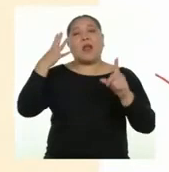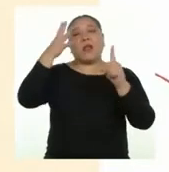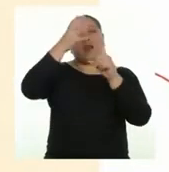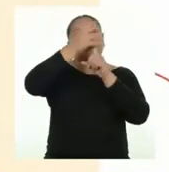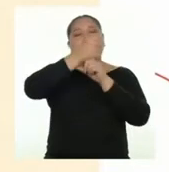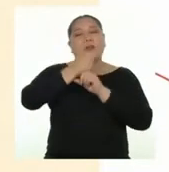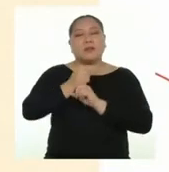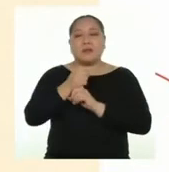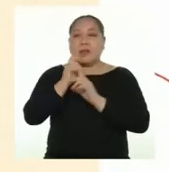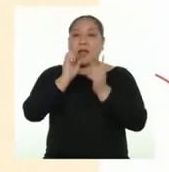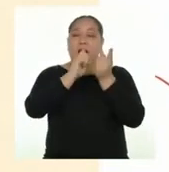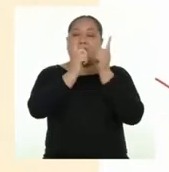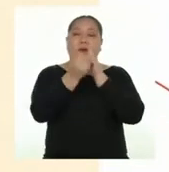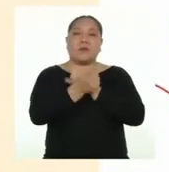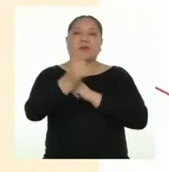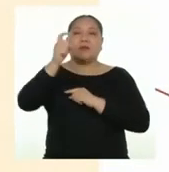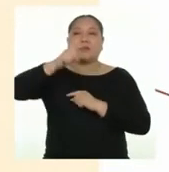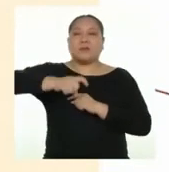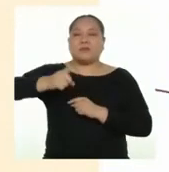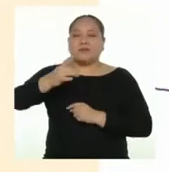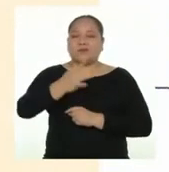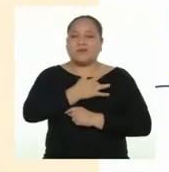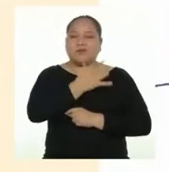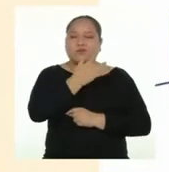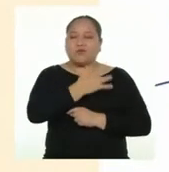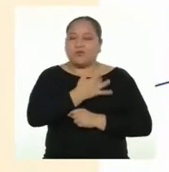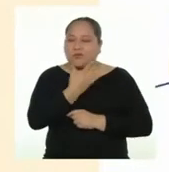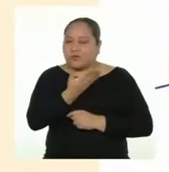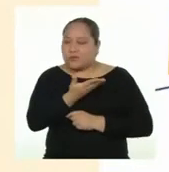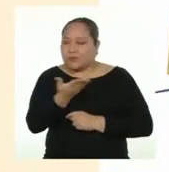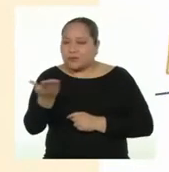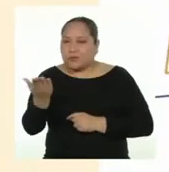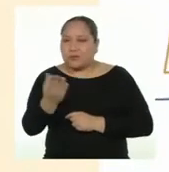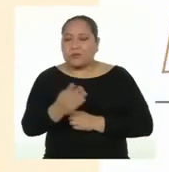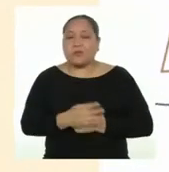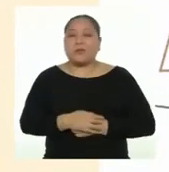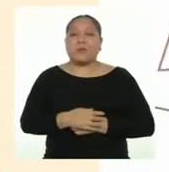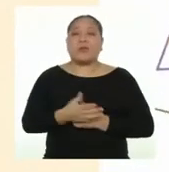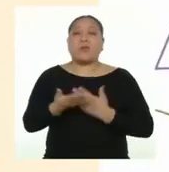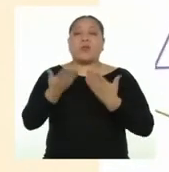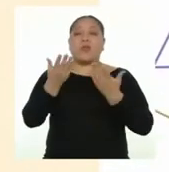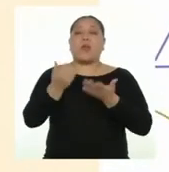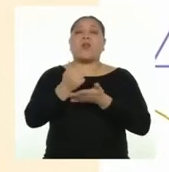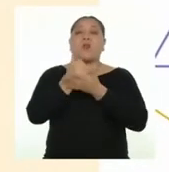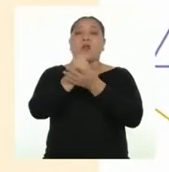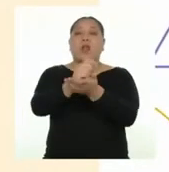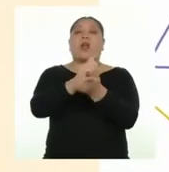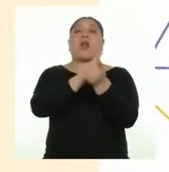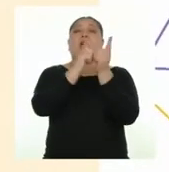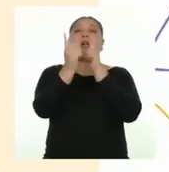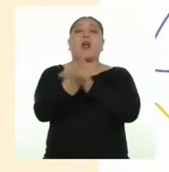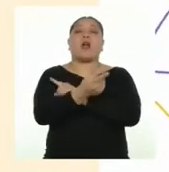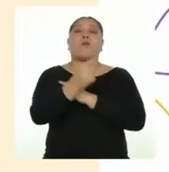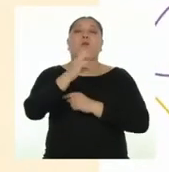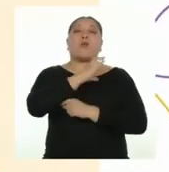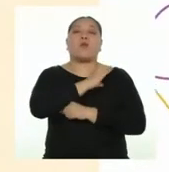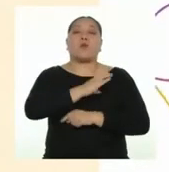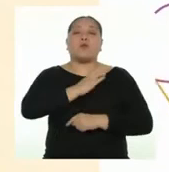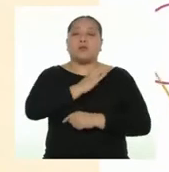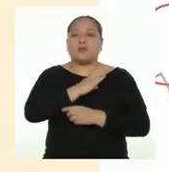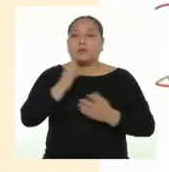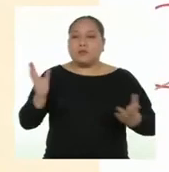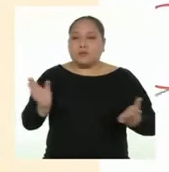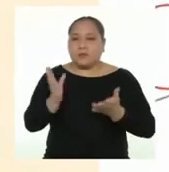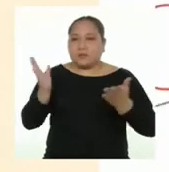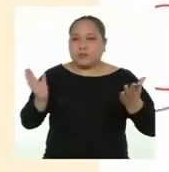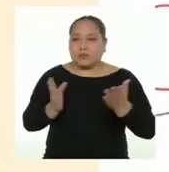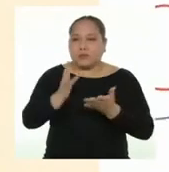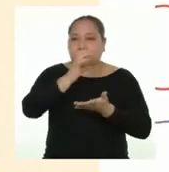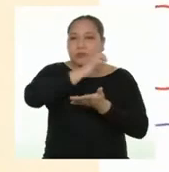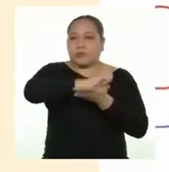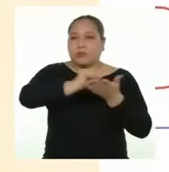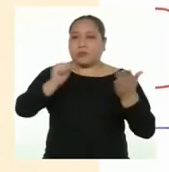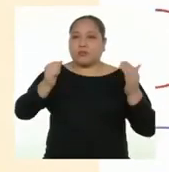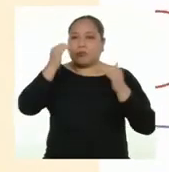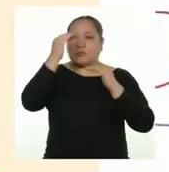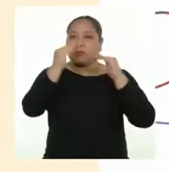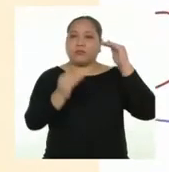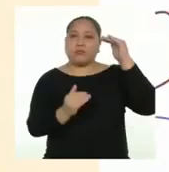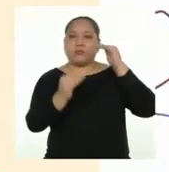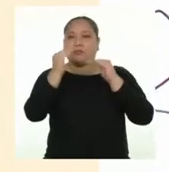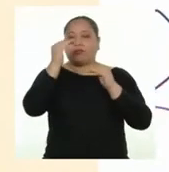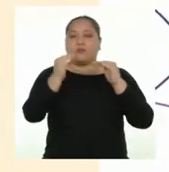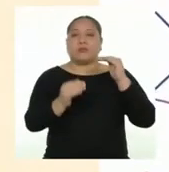significativos es necesario aumentar la sensibilización y fomentar un cambio de conductas, así como promover acciones que erradiquen las relaciones